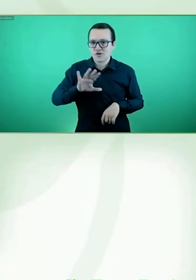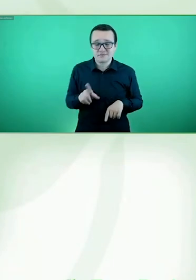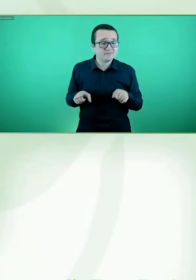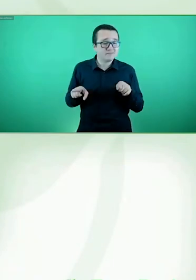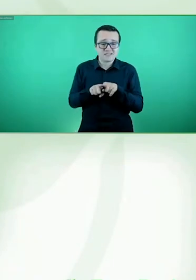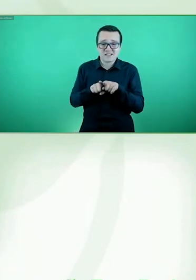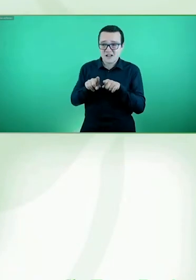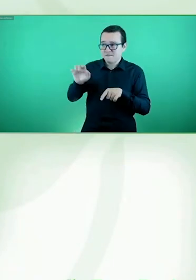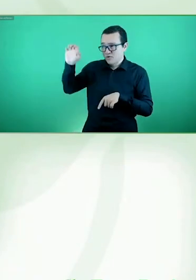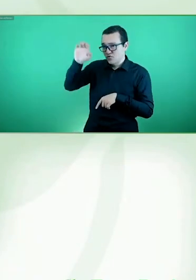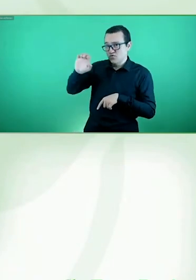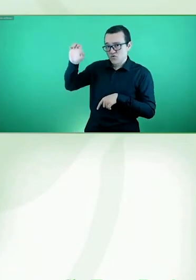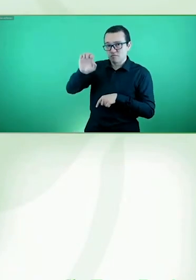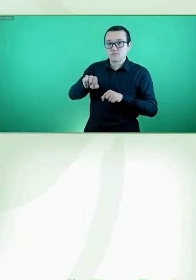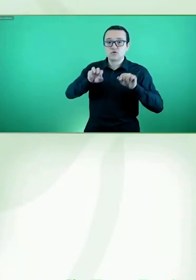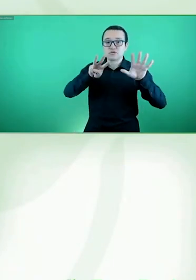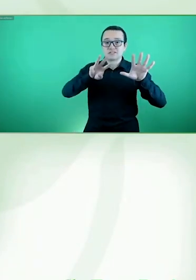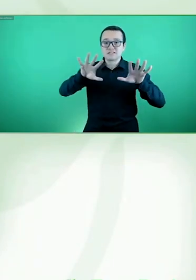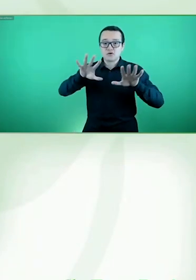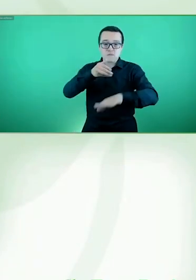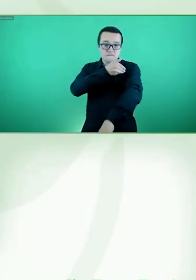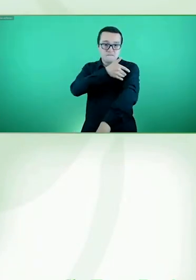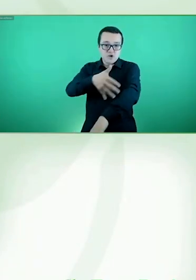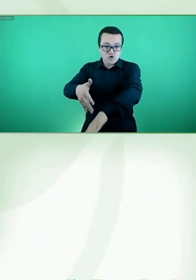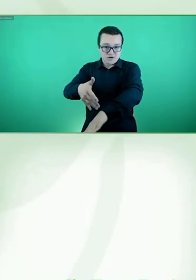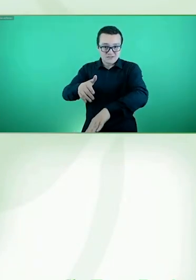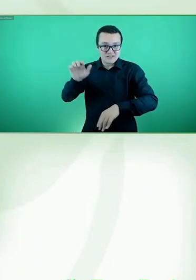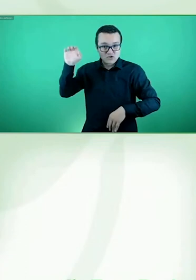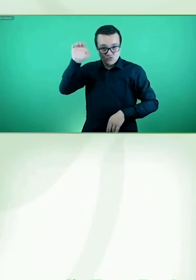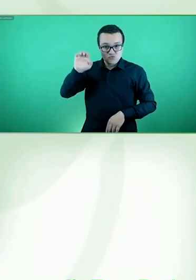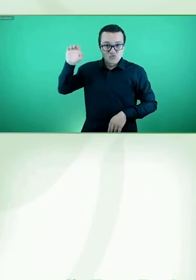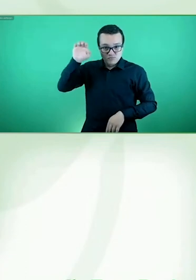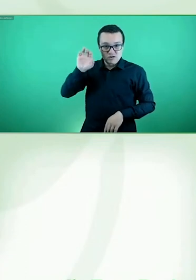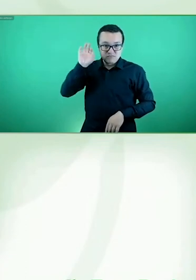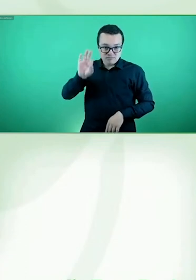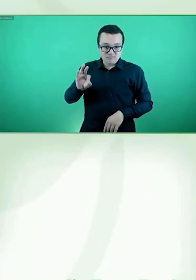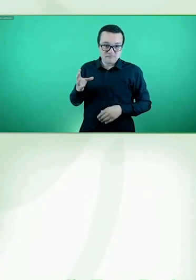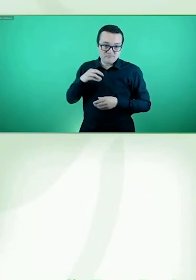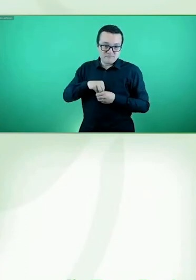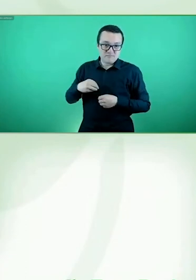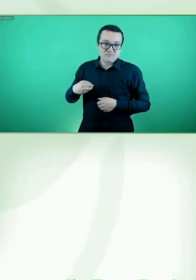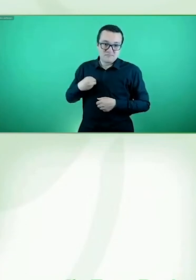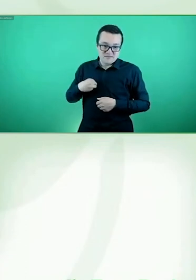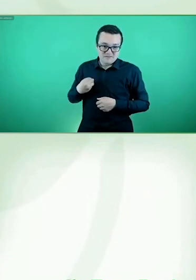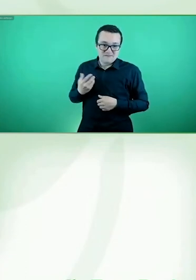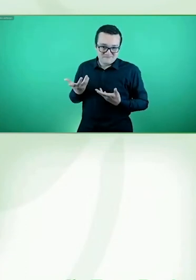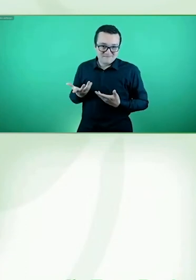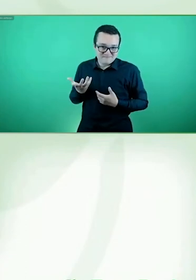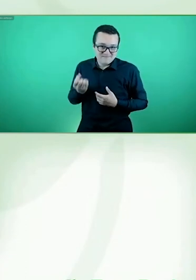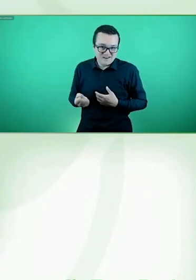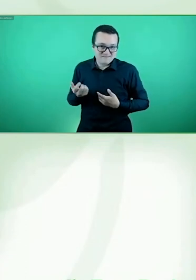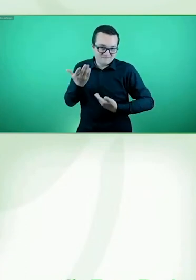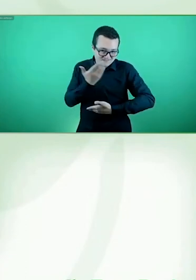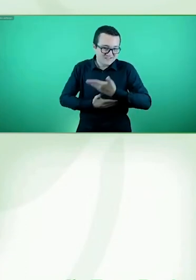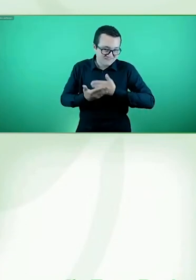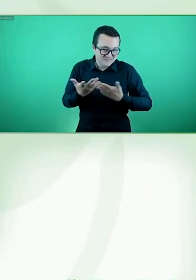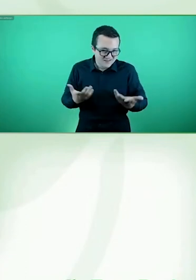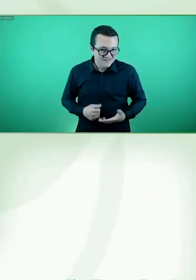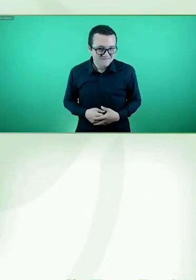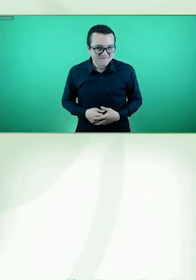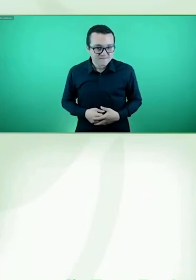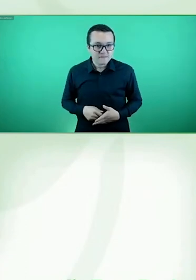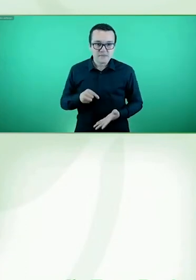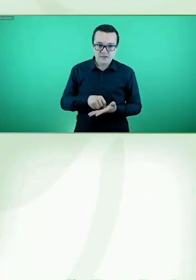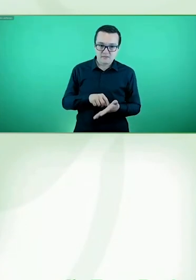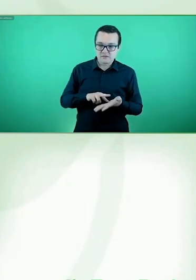de personas en Europa viven también o vivimos también con una discapacidad. Así que tanto desde el punto de vista europeo como desde el